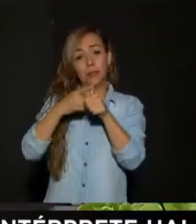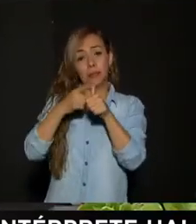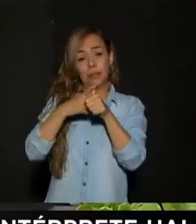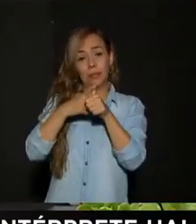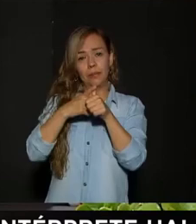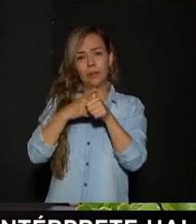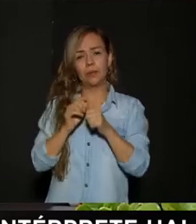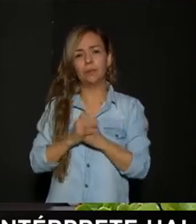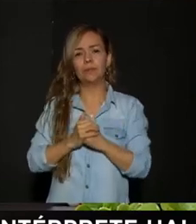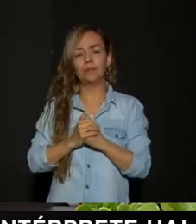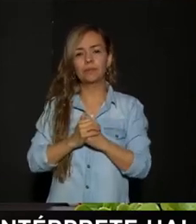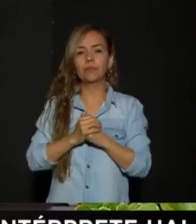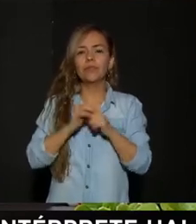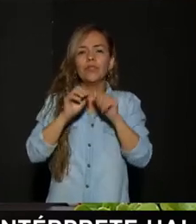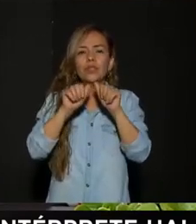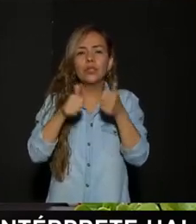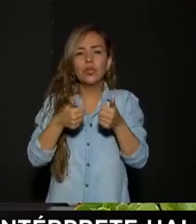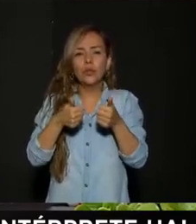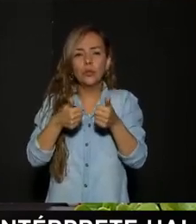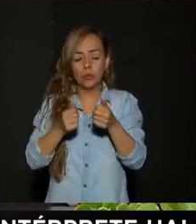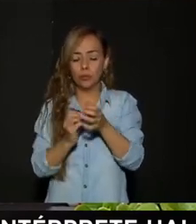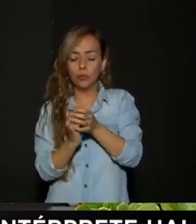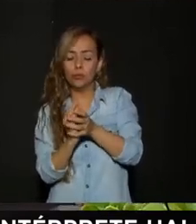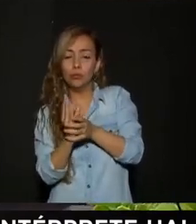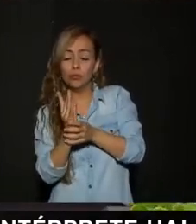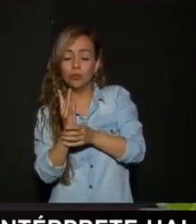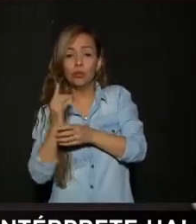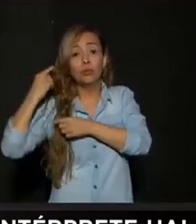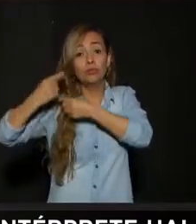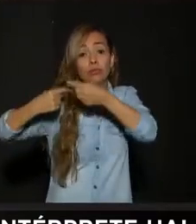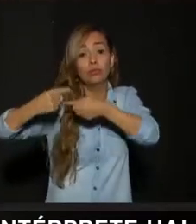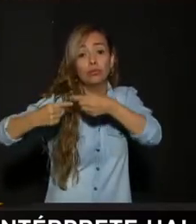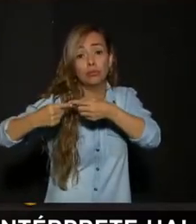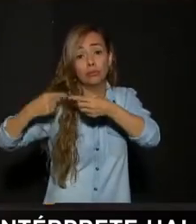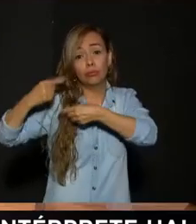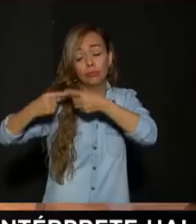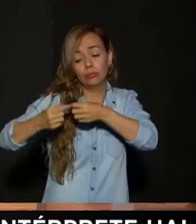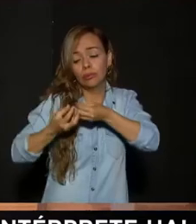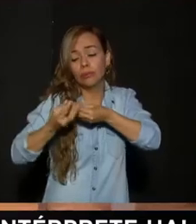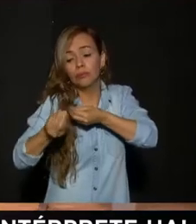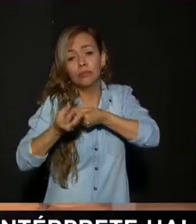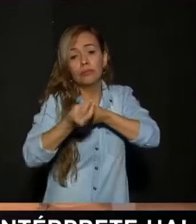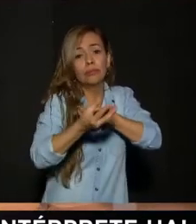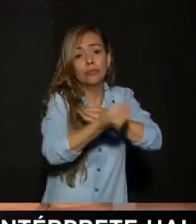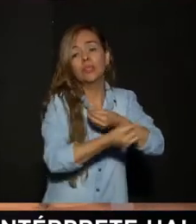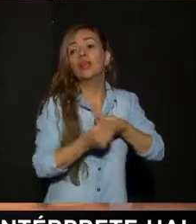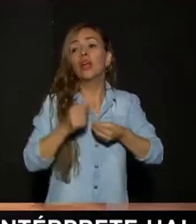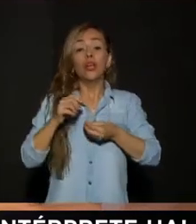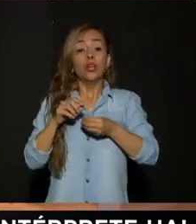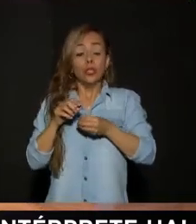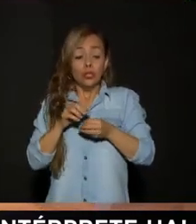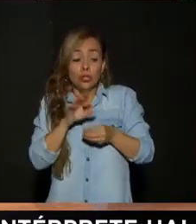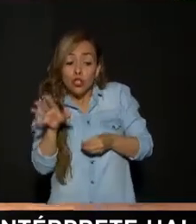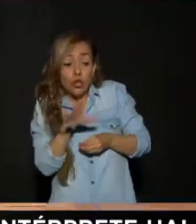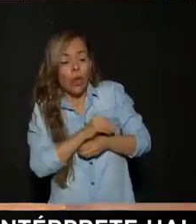propagación Hay varias formas De propagarlo Esta es la propagación Asexual Que es Por la semilla Todas las suculentas Florecen Hay